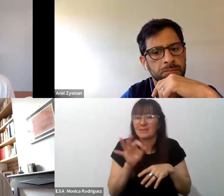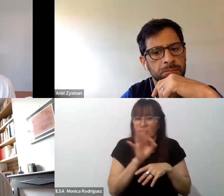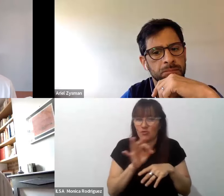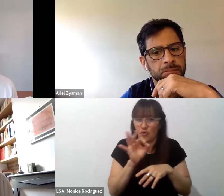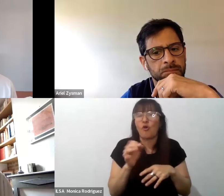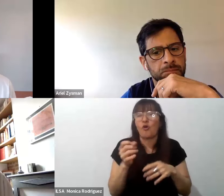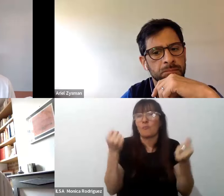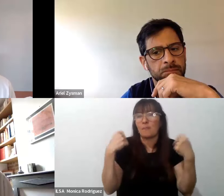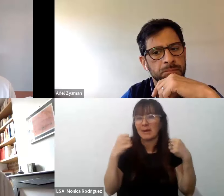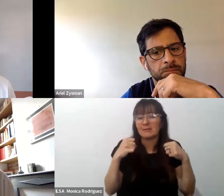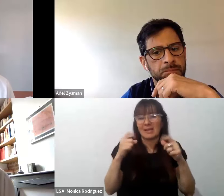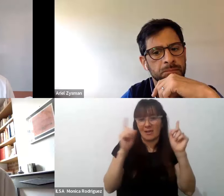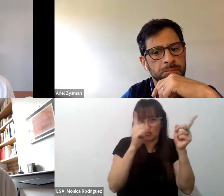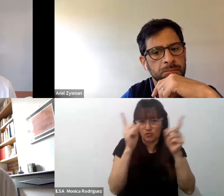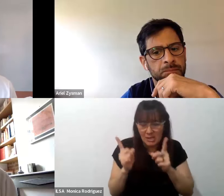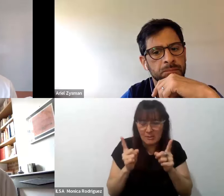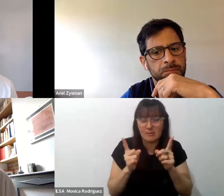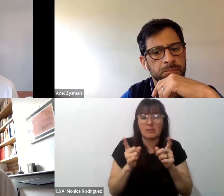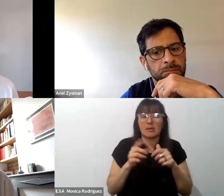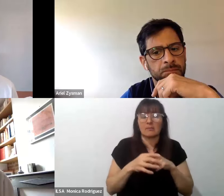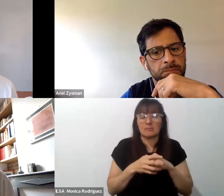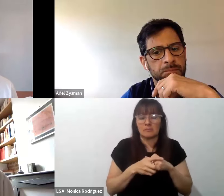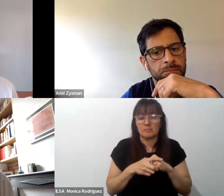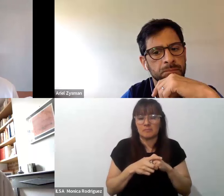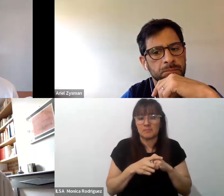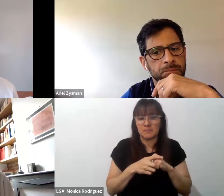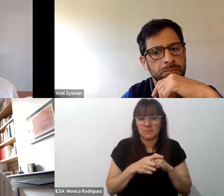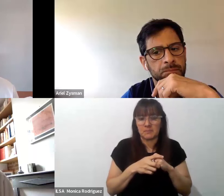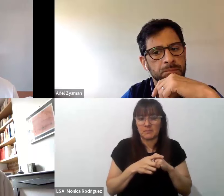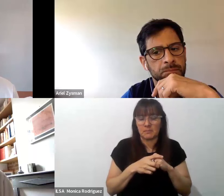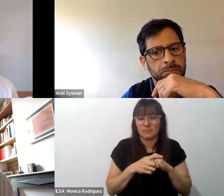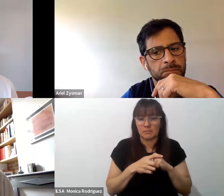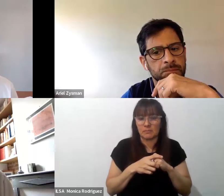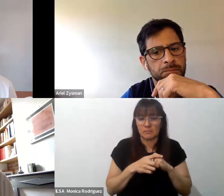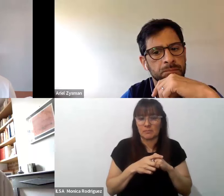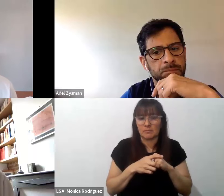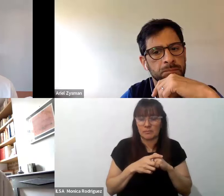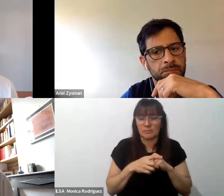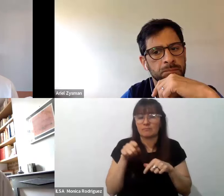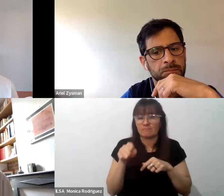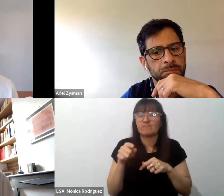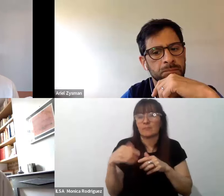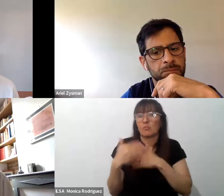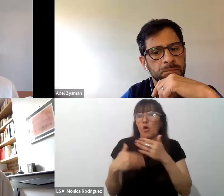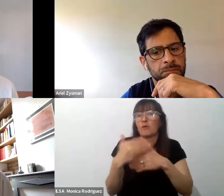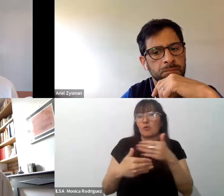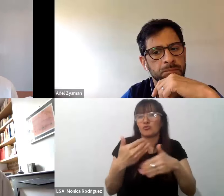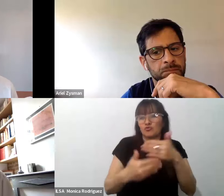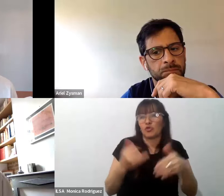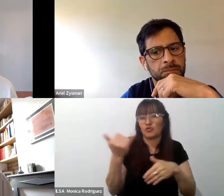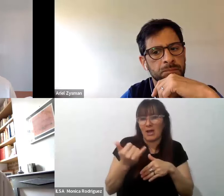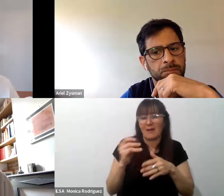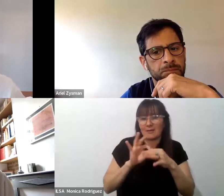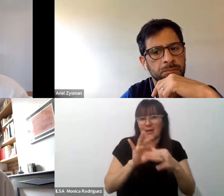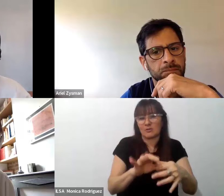docente que haga evolucionar esta práctica esta